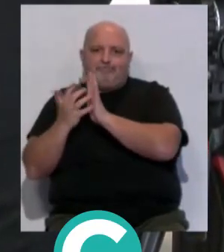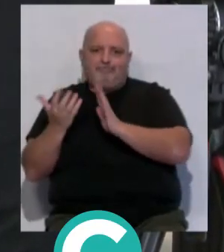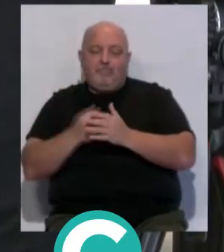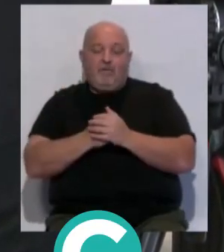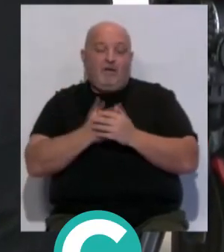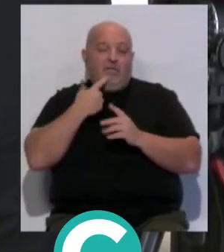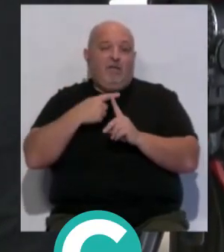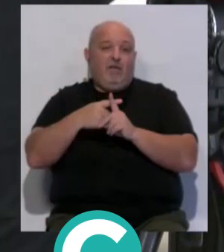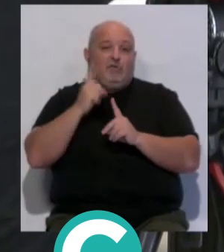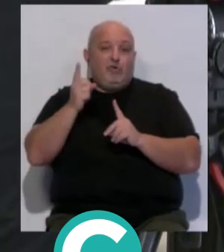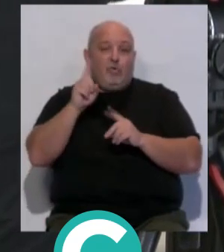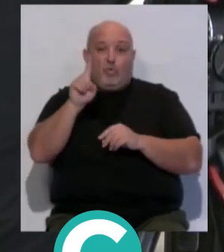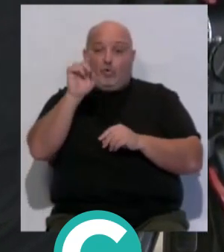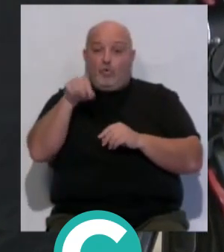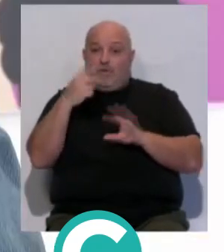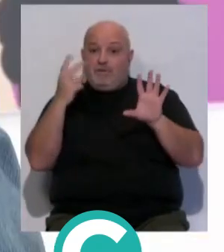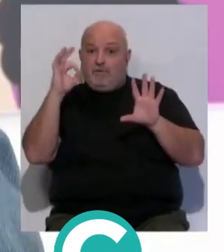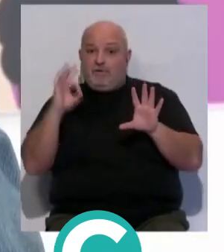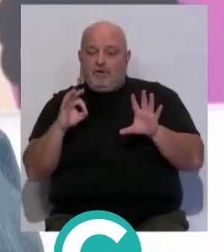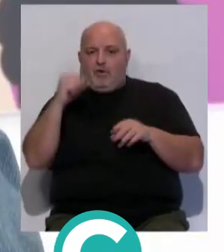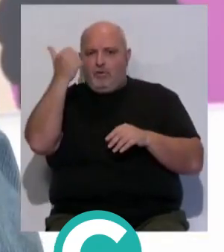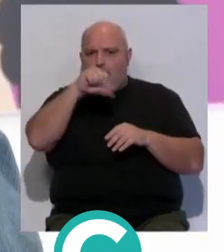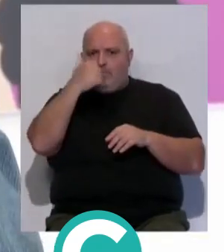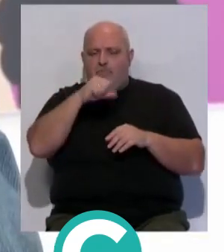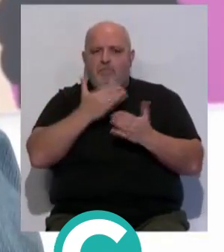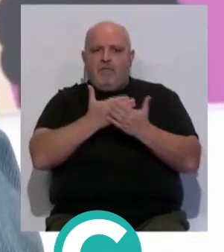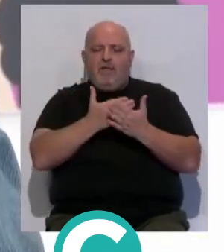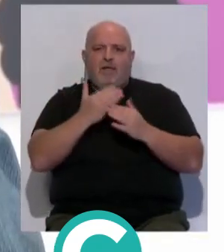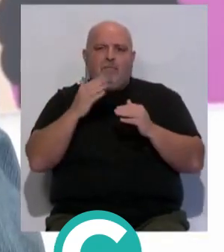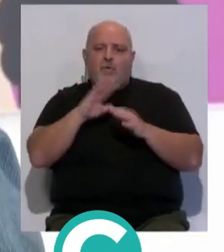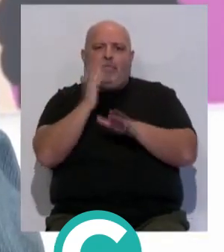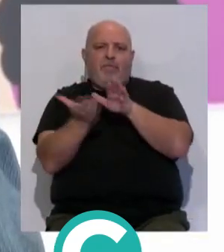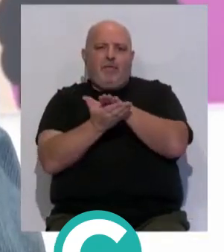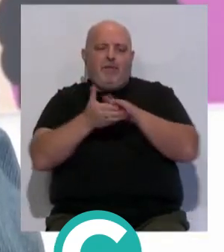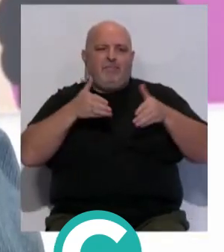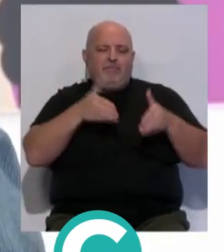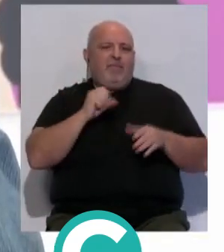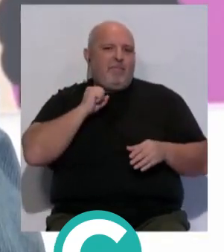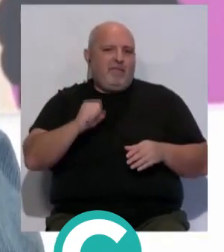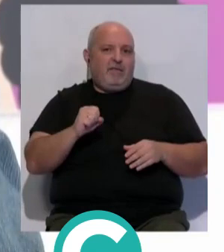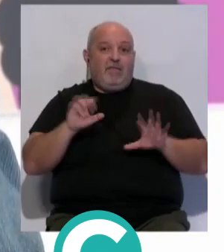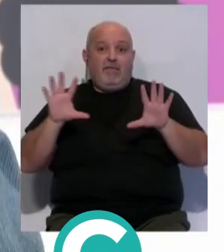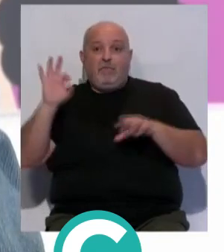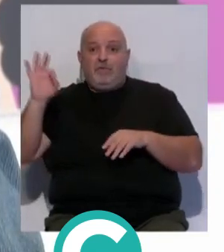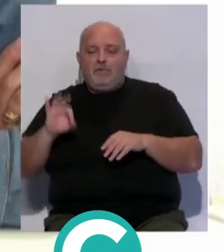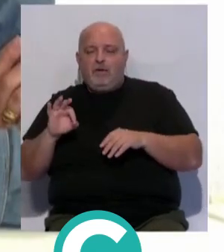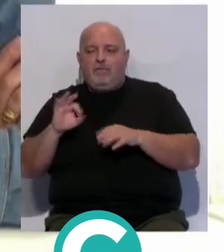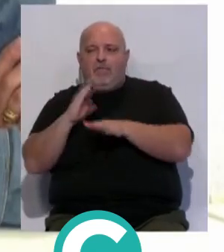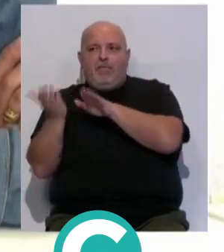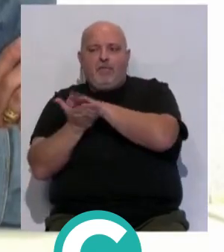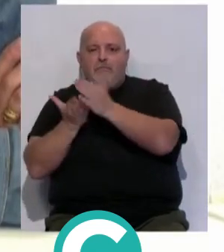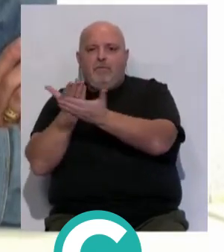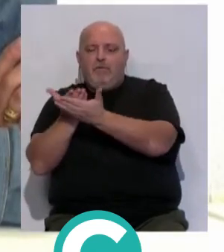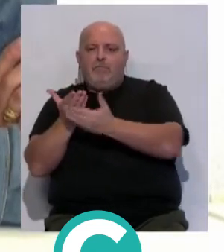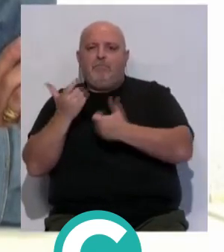A lo que se suma que solo el 1,7% de los hombres piden una excedencia para cuidar a dependiente, frente al 10% de las excedencias